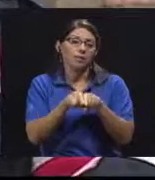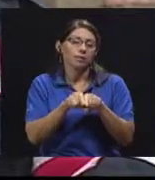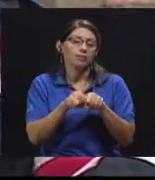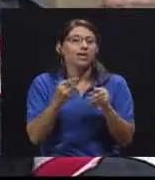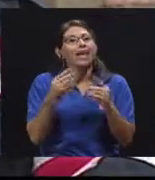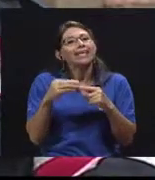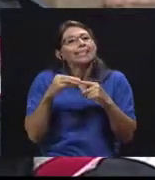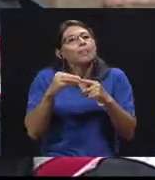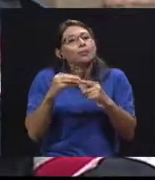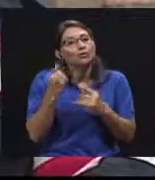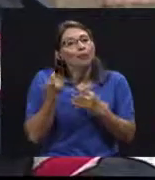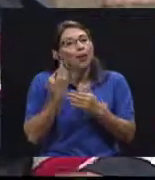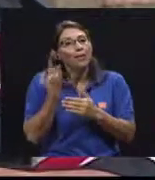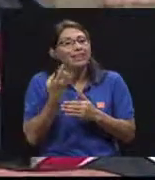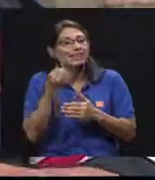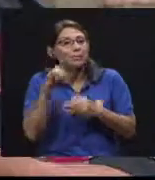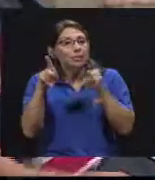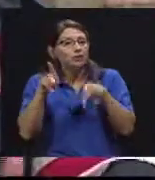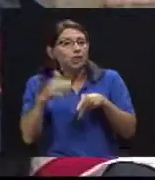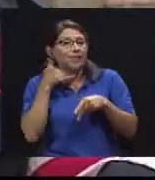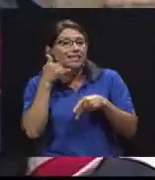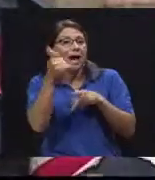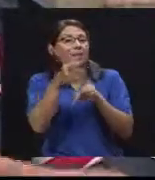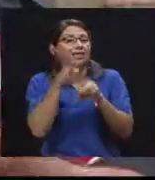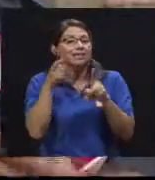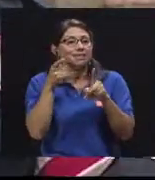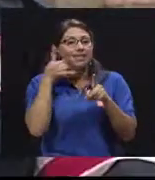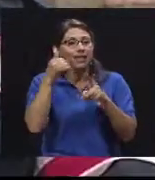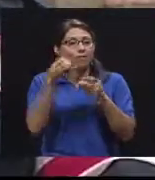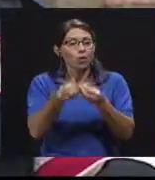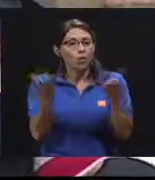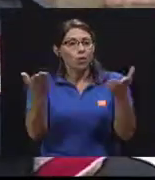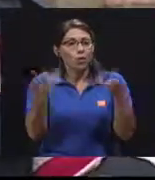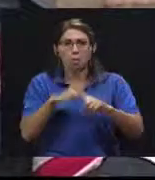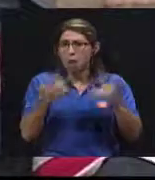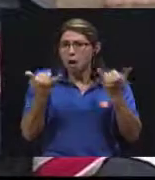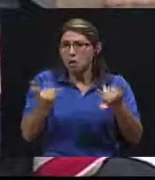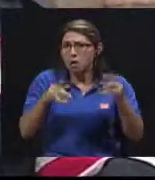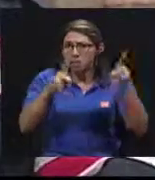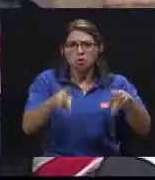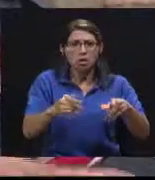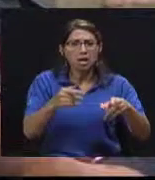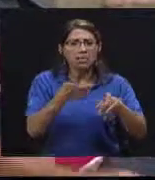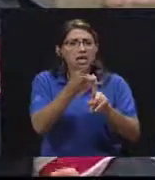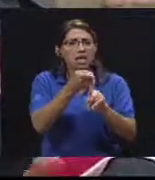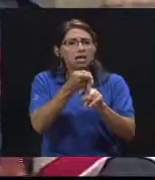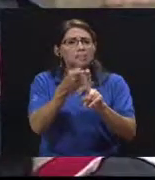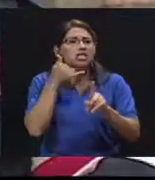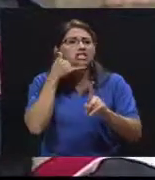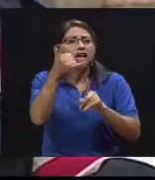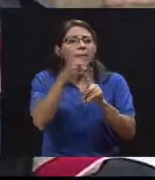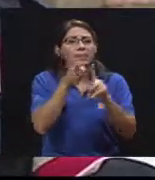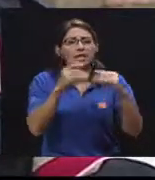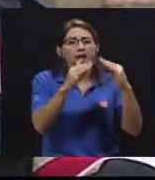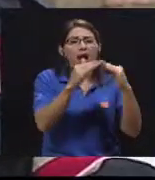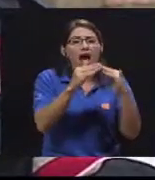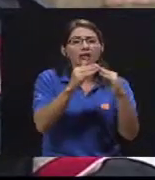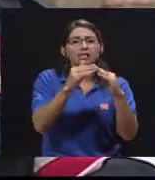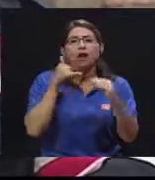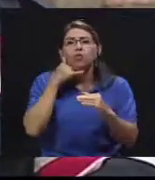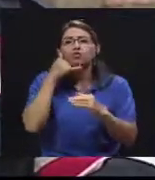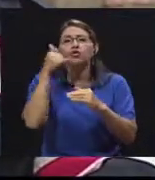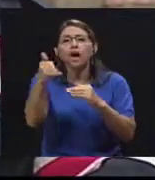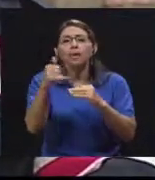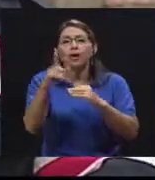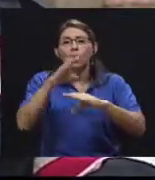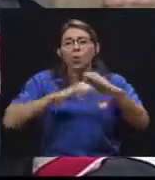un teléfono público, ¿verdad? Pero ahora por lo general todos tienen ya sus teléfonos celulares, tienen los teléfonos de casa, los teléfonos de lugares